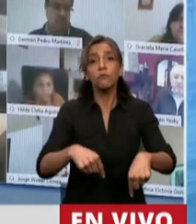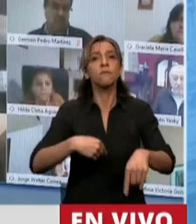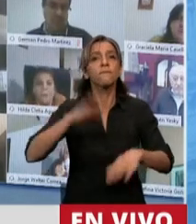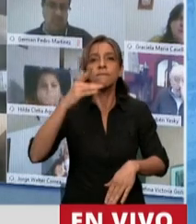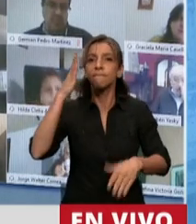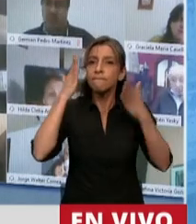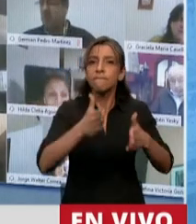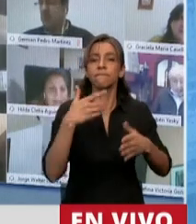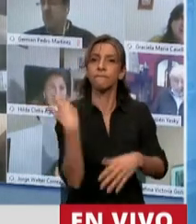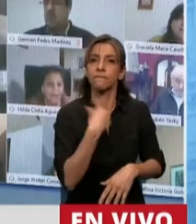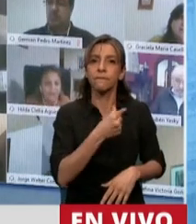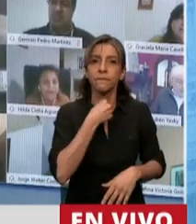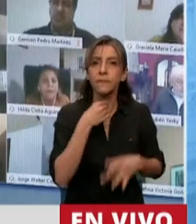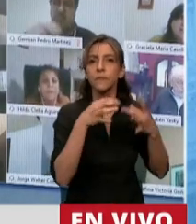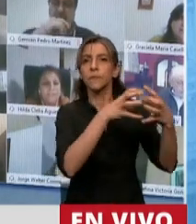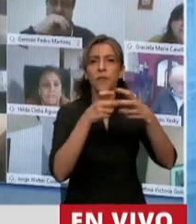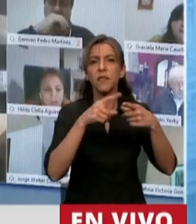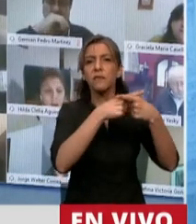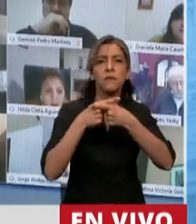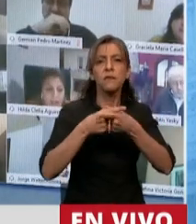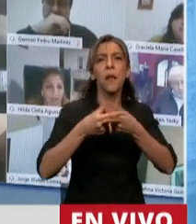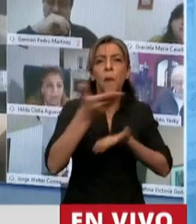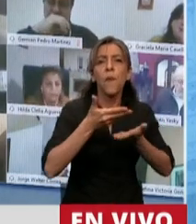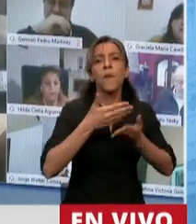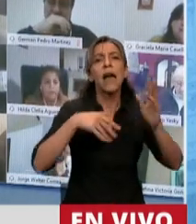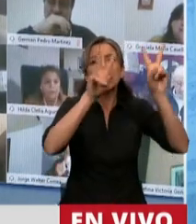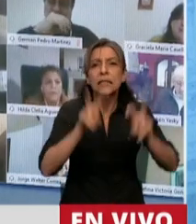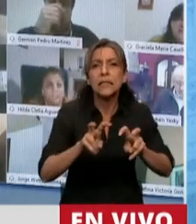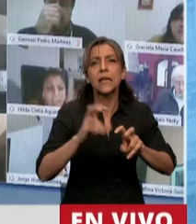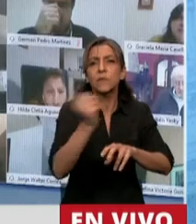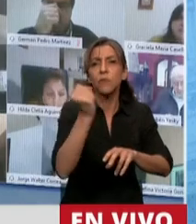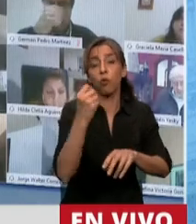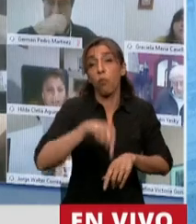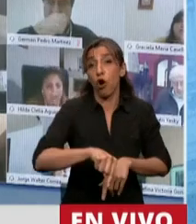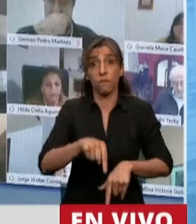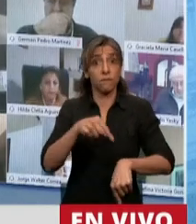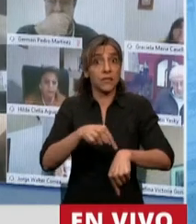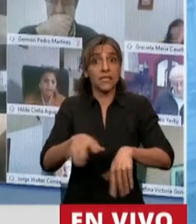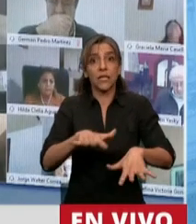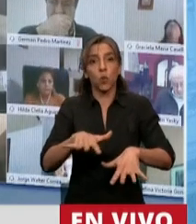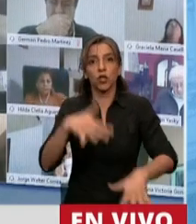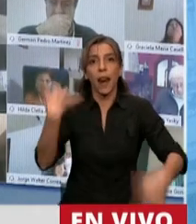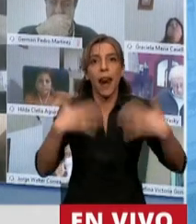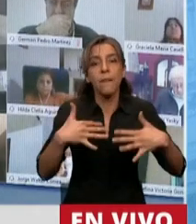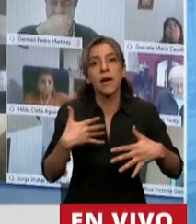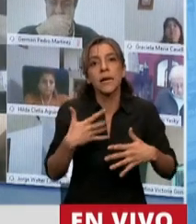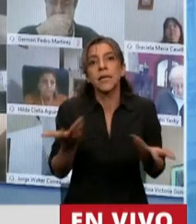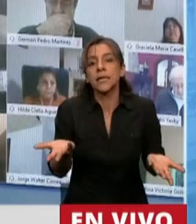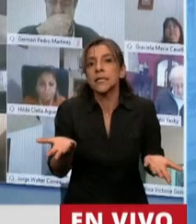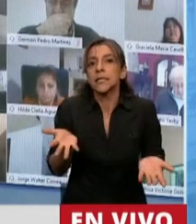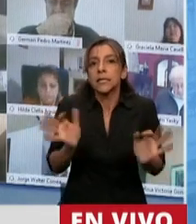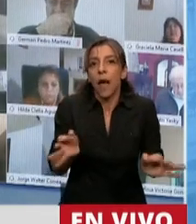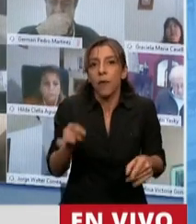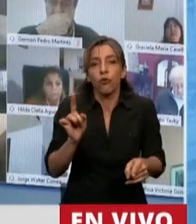participativo, riguroso, extenso, que este sistema de emergencia no permite, no habilita.